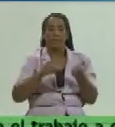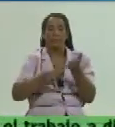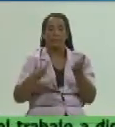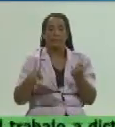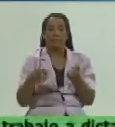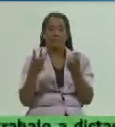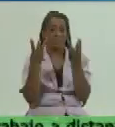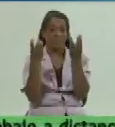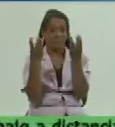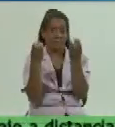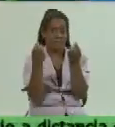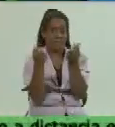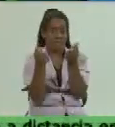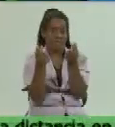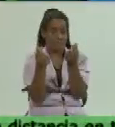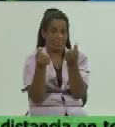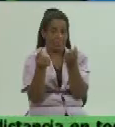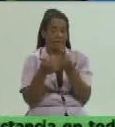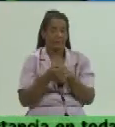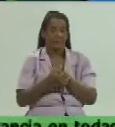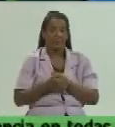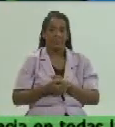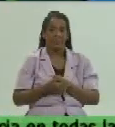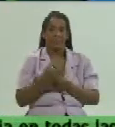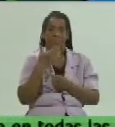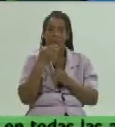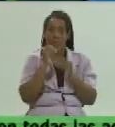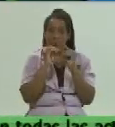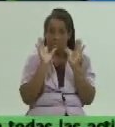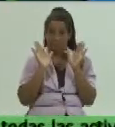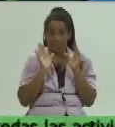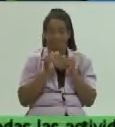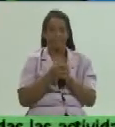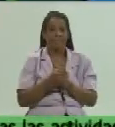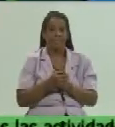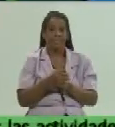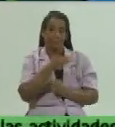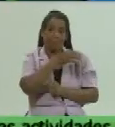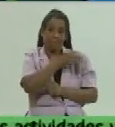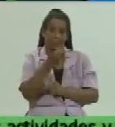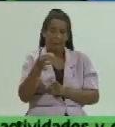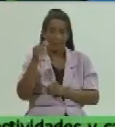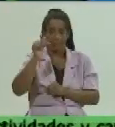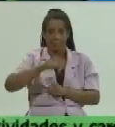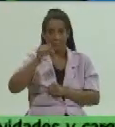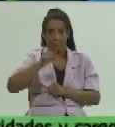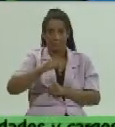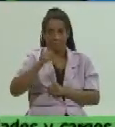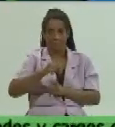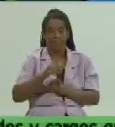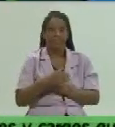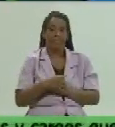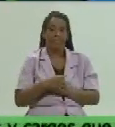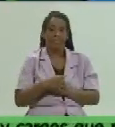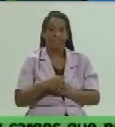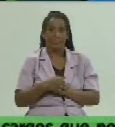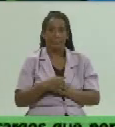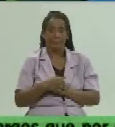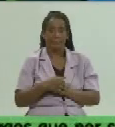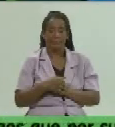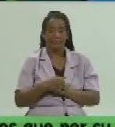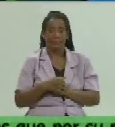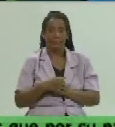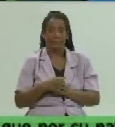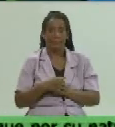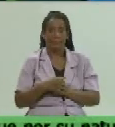comenta al respecto buenos días buenos días a los invitados que nos acompañan en el estudio y a la audiencia que nos